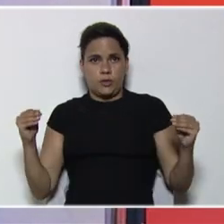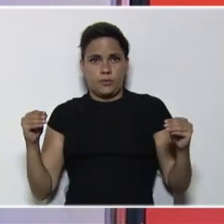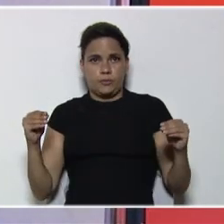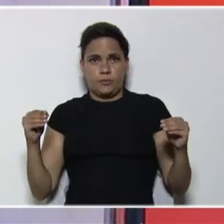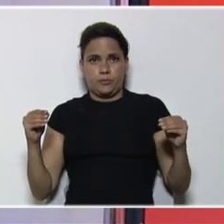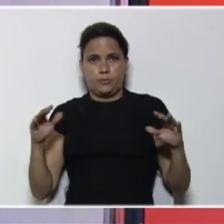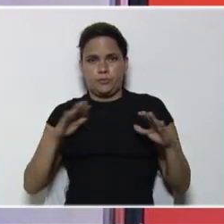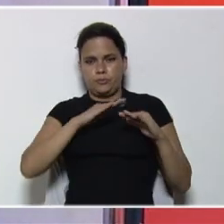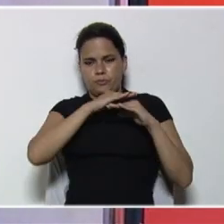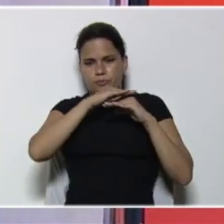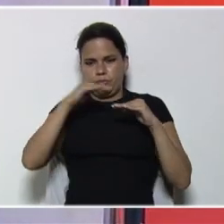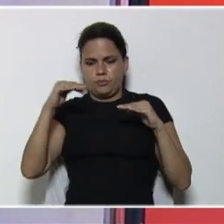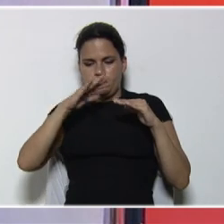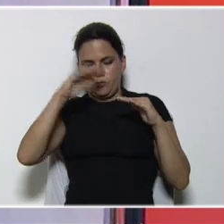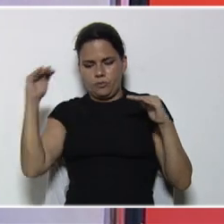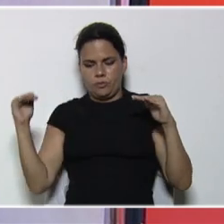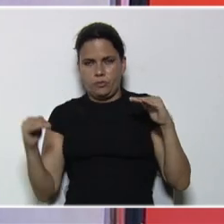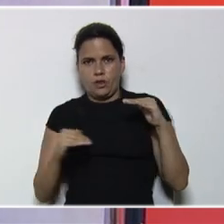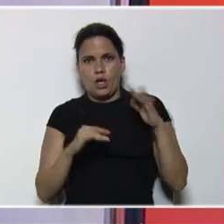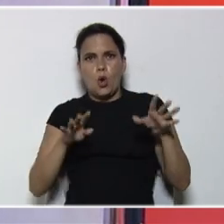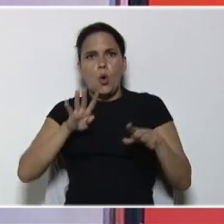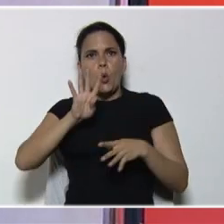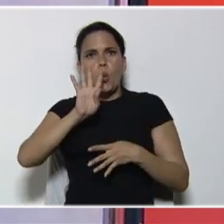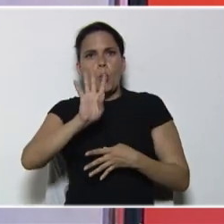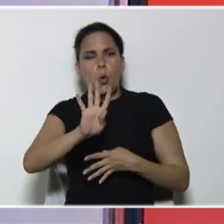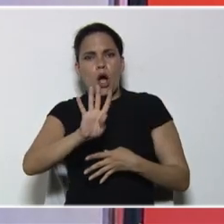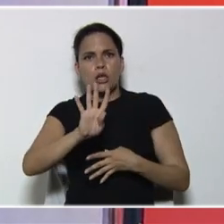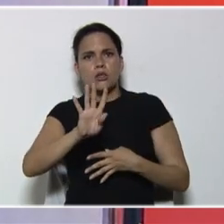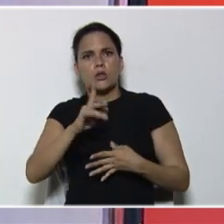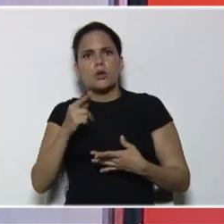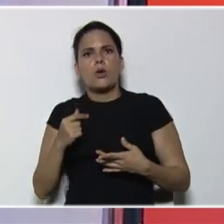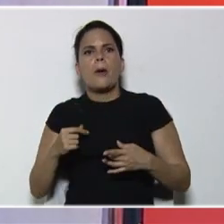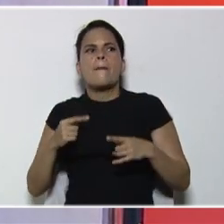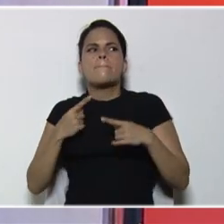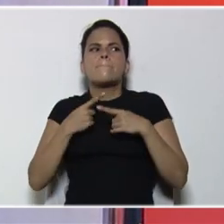4, por 3 al cuadrado,